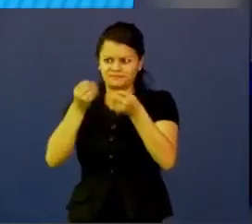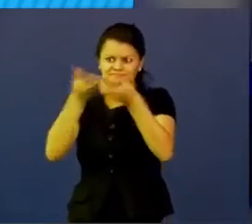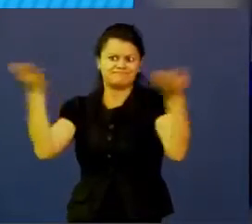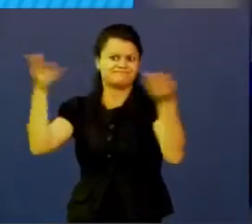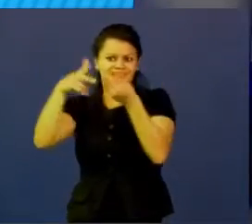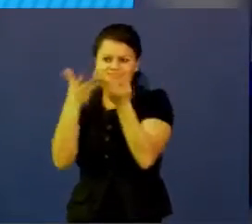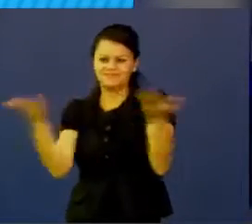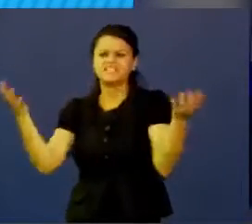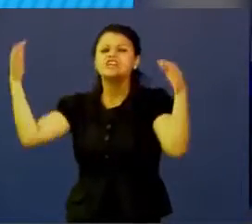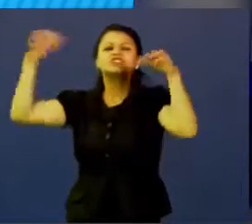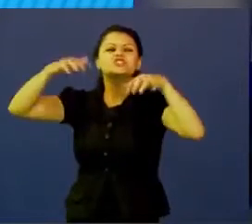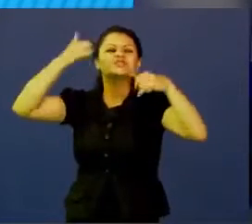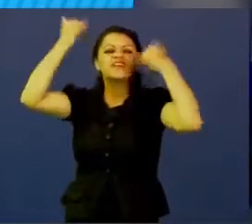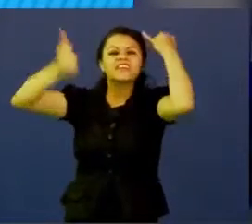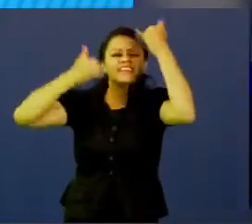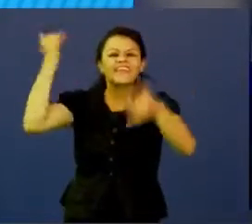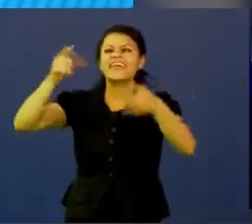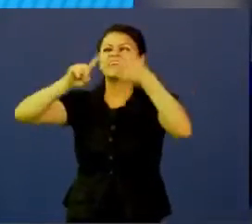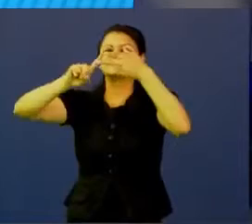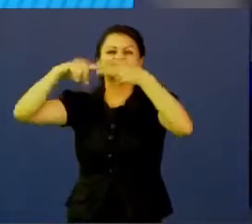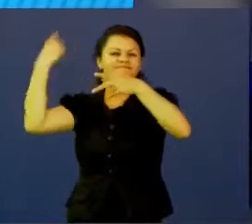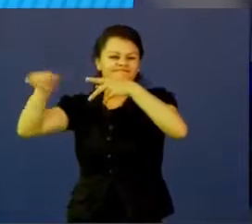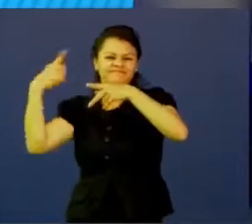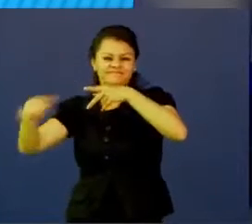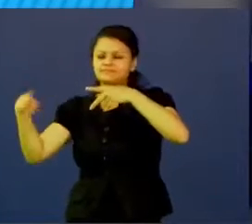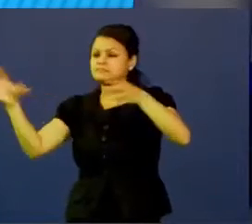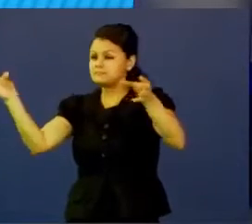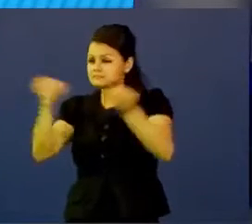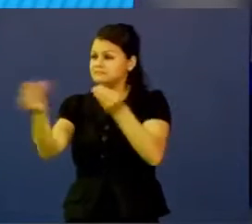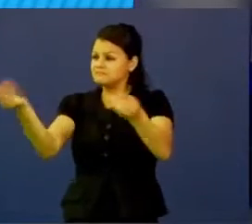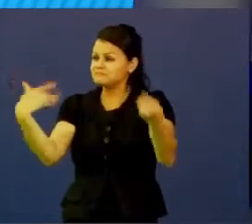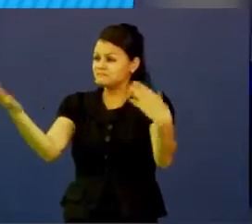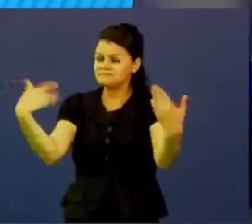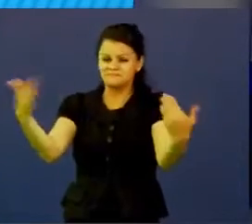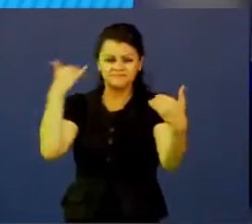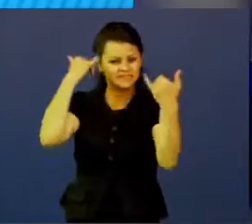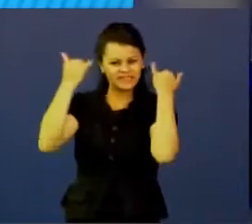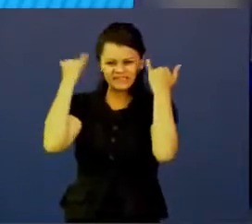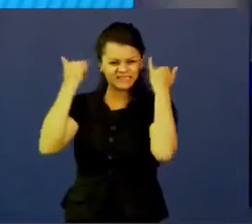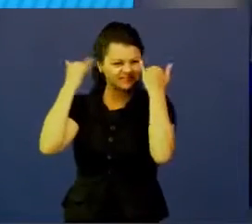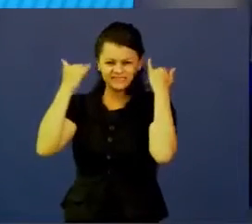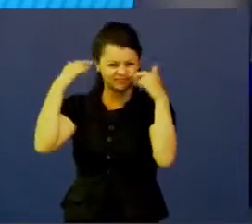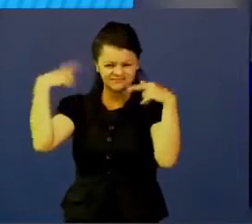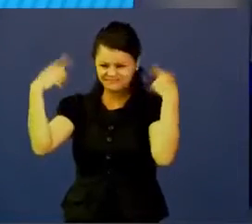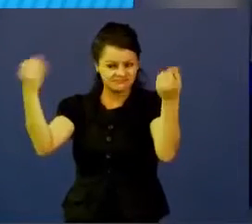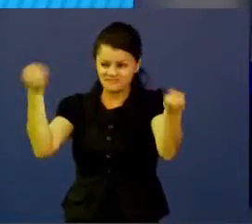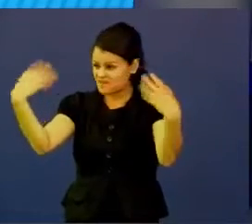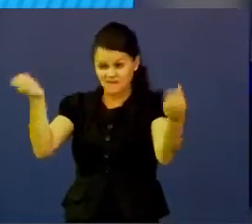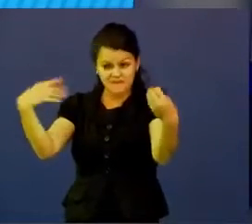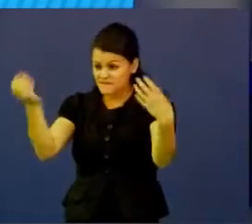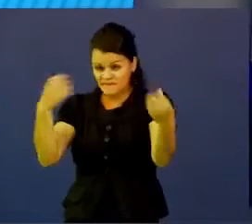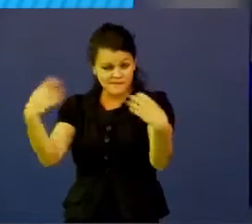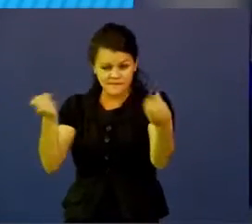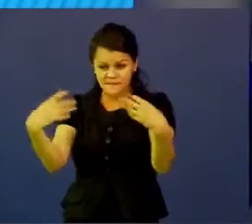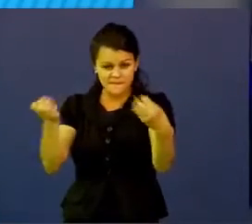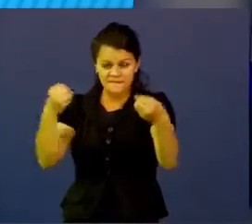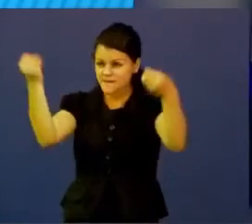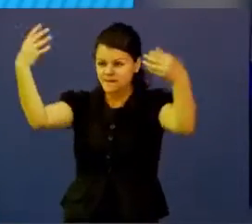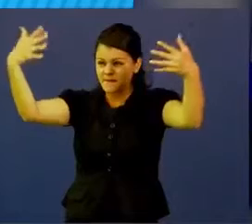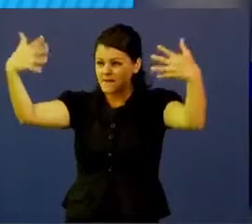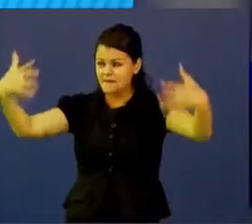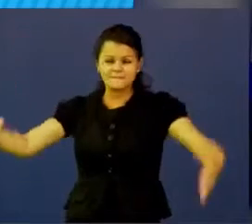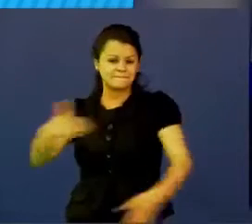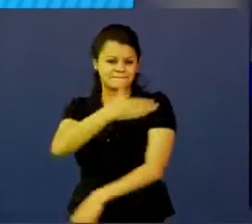lluvia de ideas, piscina de ideas, acá la idea es entre más ideas tengamos más ideas, más ideas, más ideas tengamos, mejor, pueden ser ideas locas,